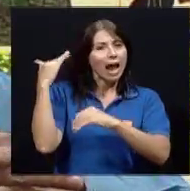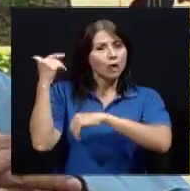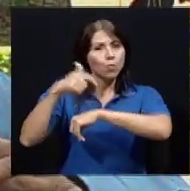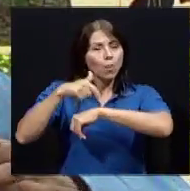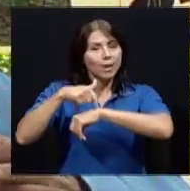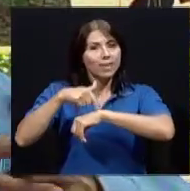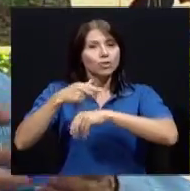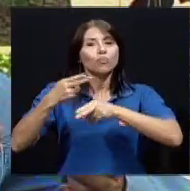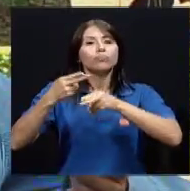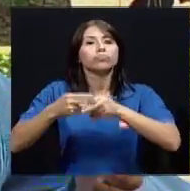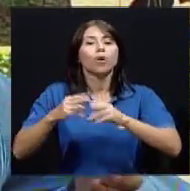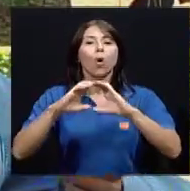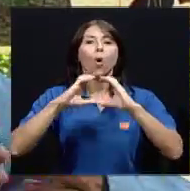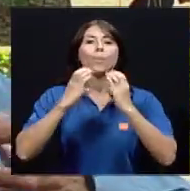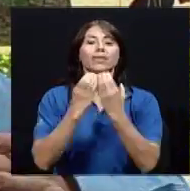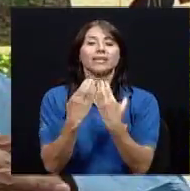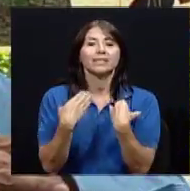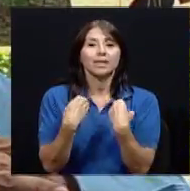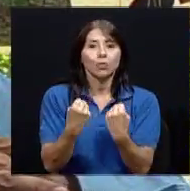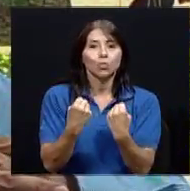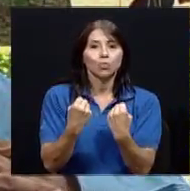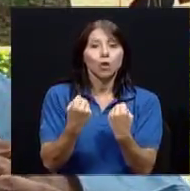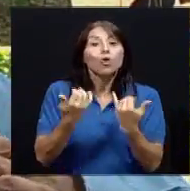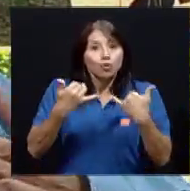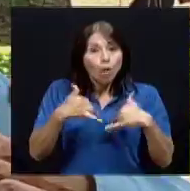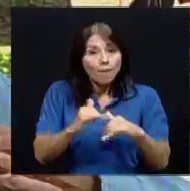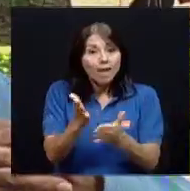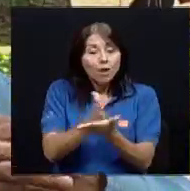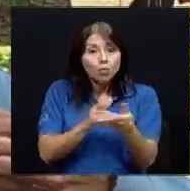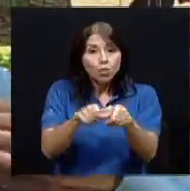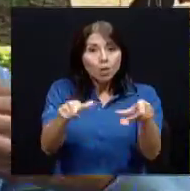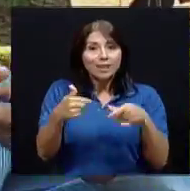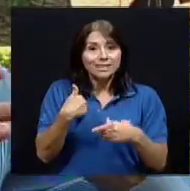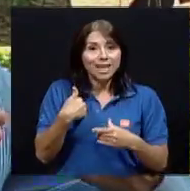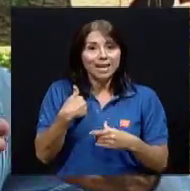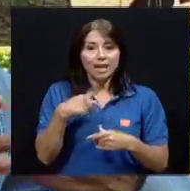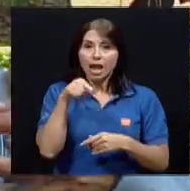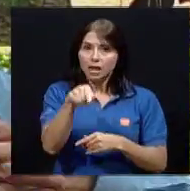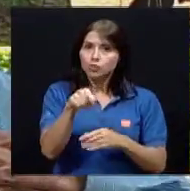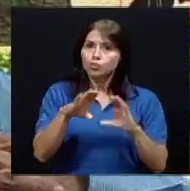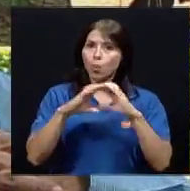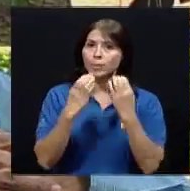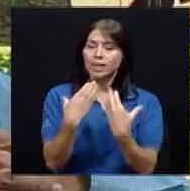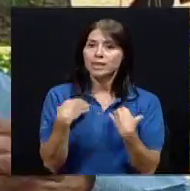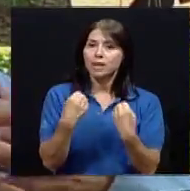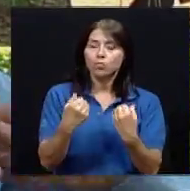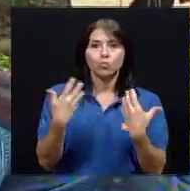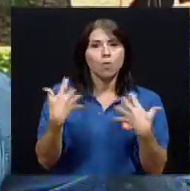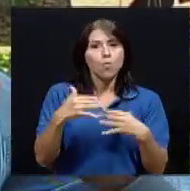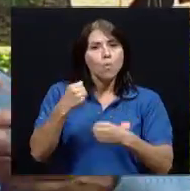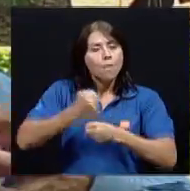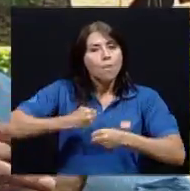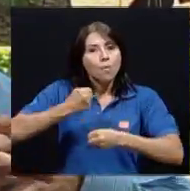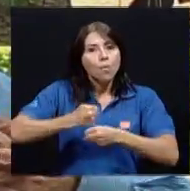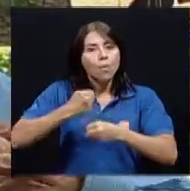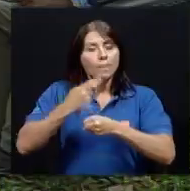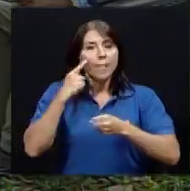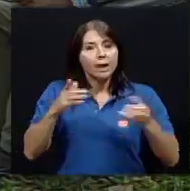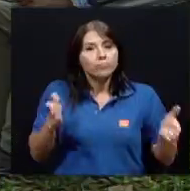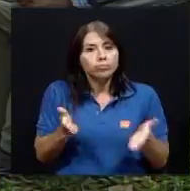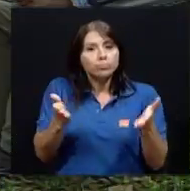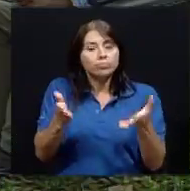funcionaron en este país, que todavía funcionan en algunos sitios, fueron protagónicos, ¿verdad?, digamos, en la gestión de la salud.